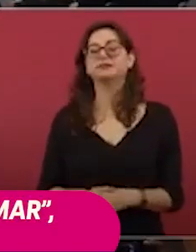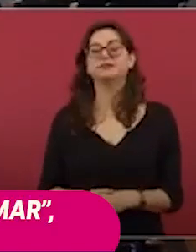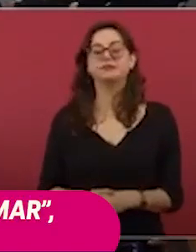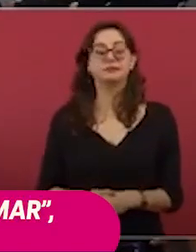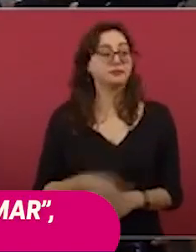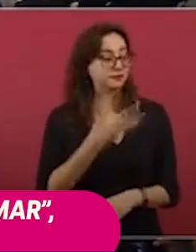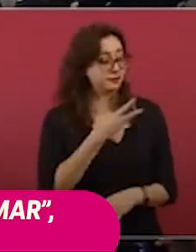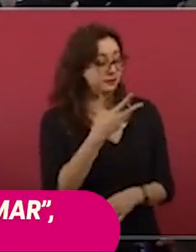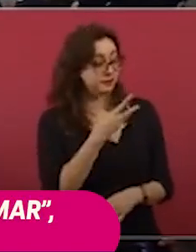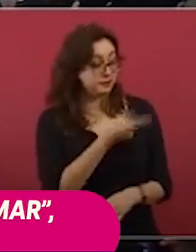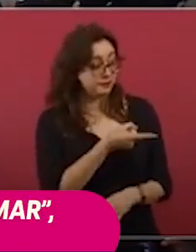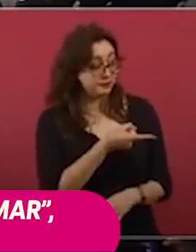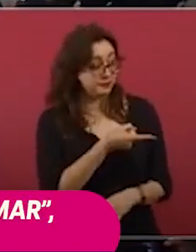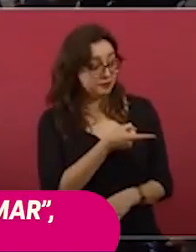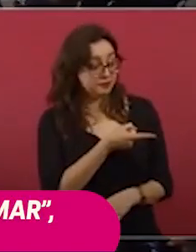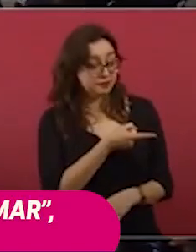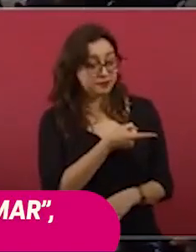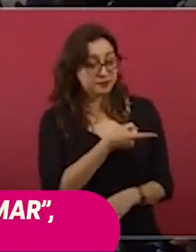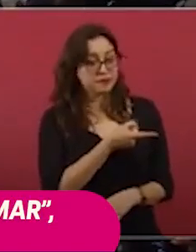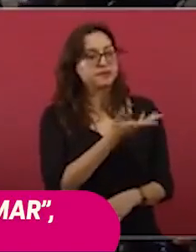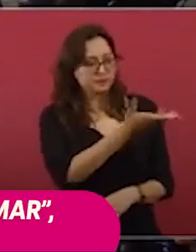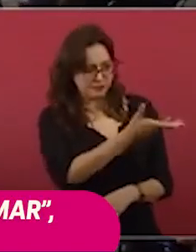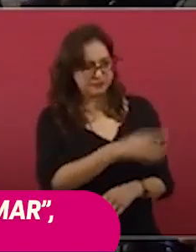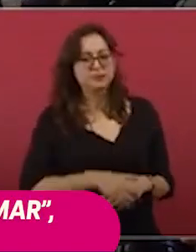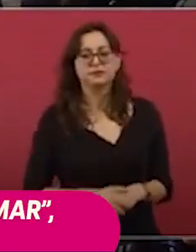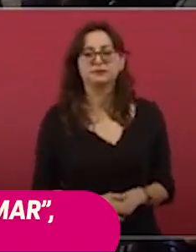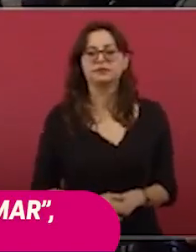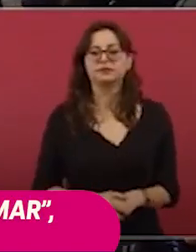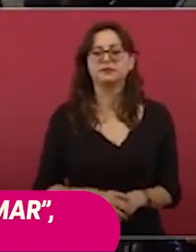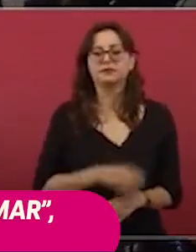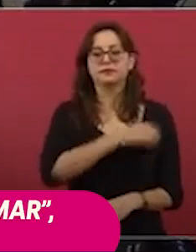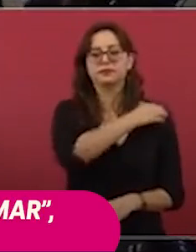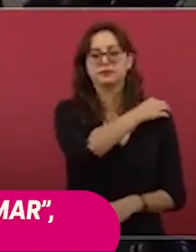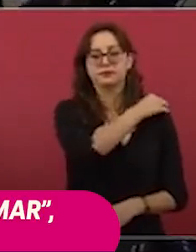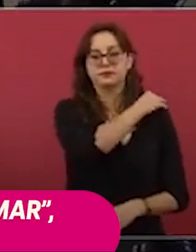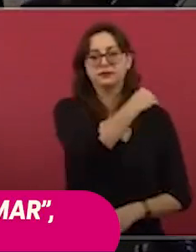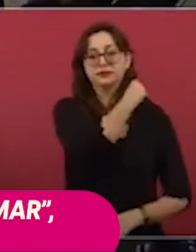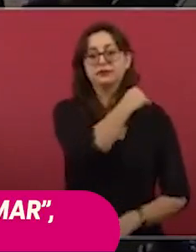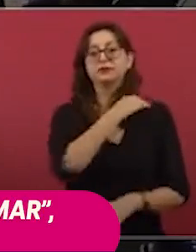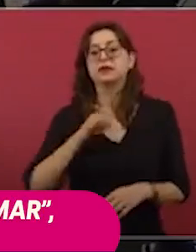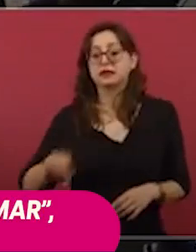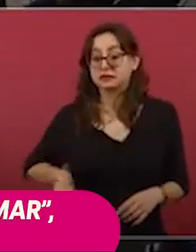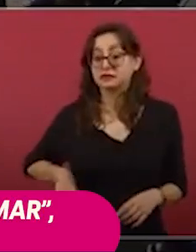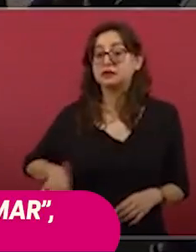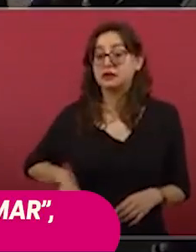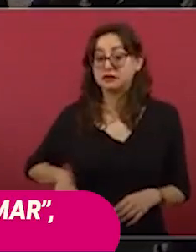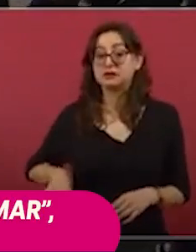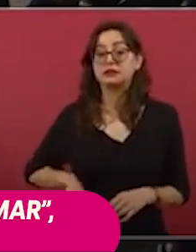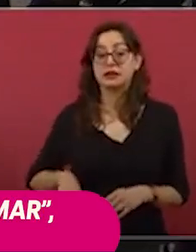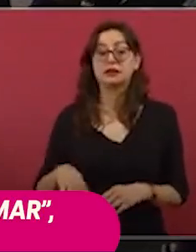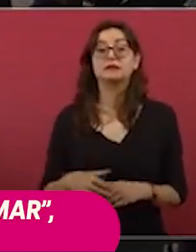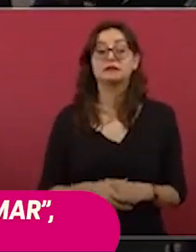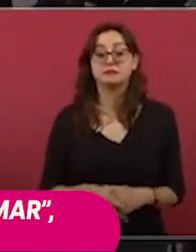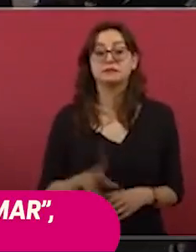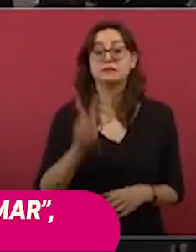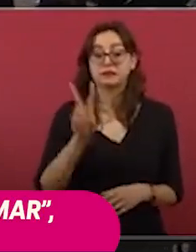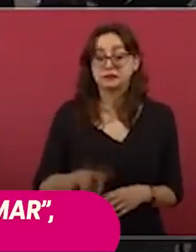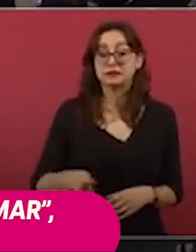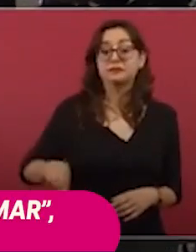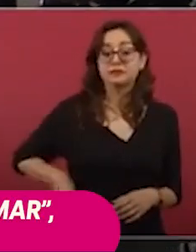Es que es muy interesante. A diferencia